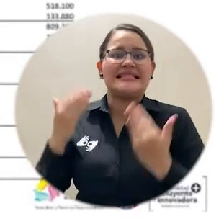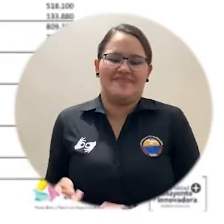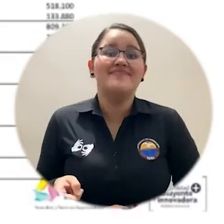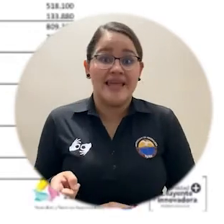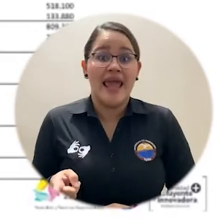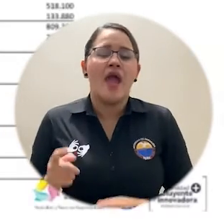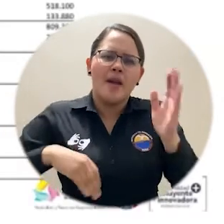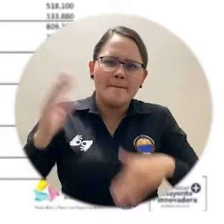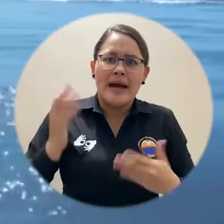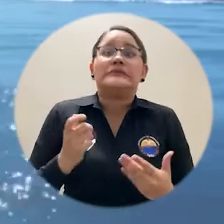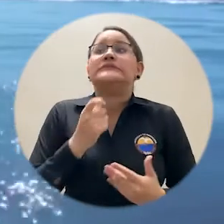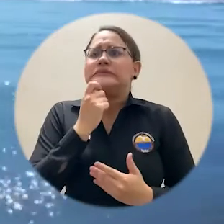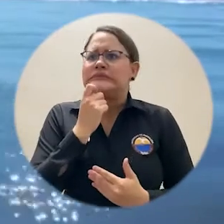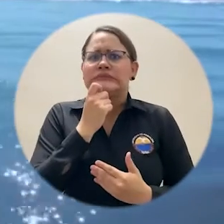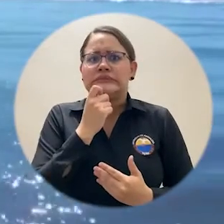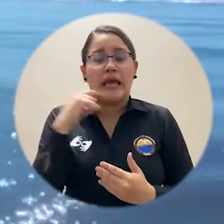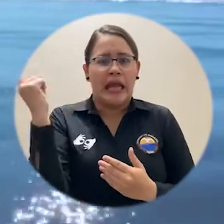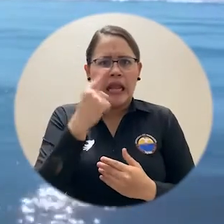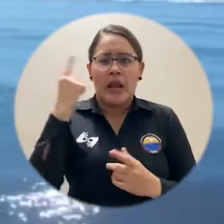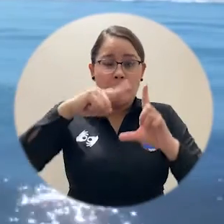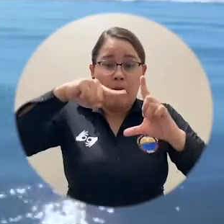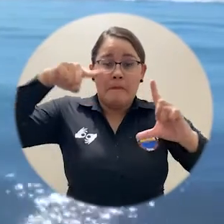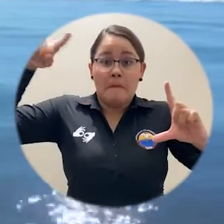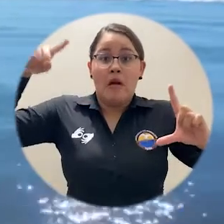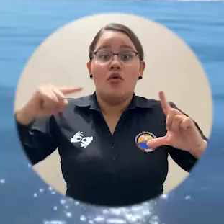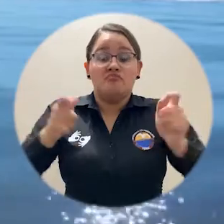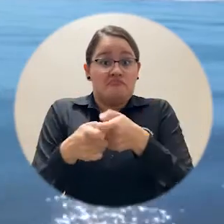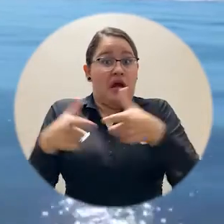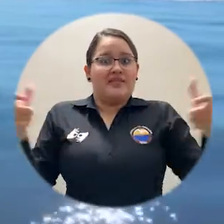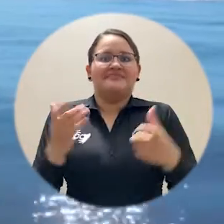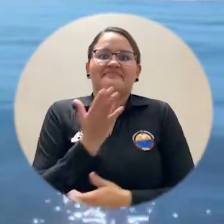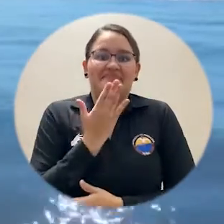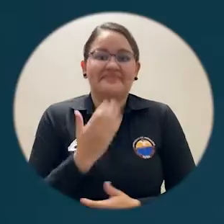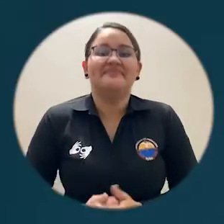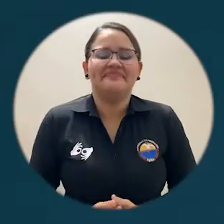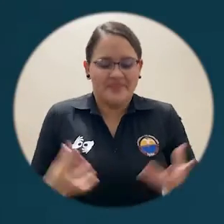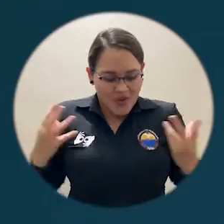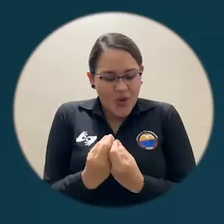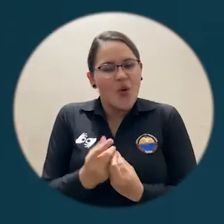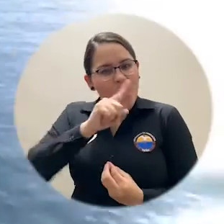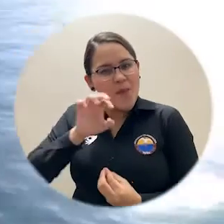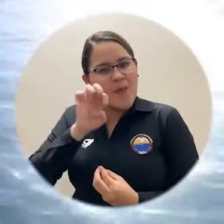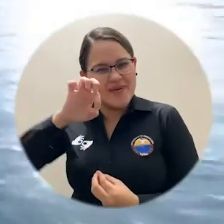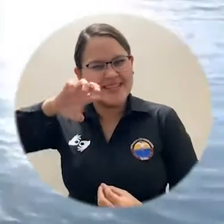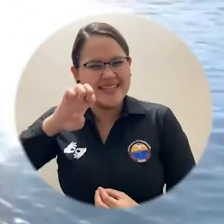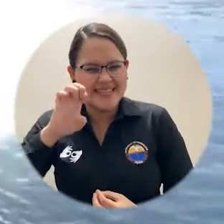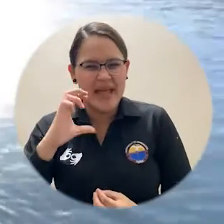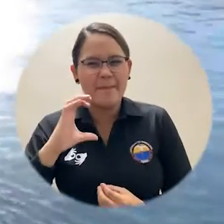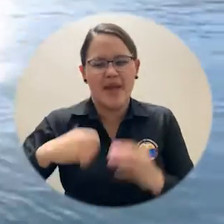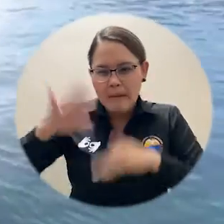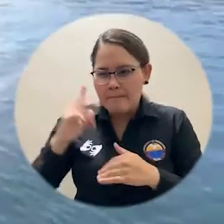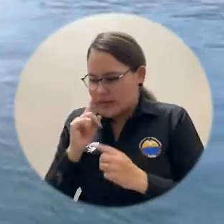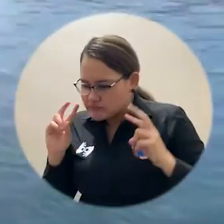multiespecífica es tan alta. Y además, como está haciendo el CPEC, ampliando la cobertura, al ampliar la cobertura es ampliar el rango